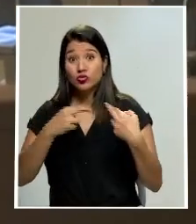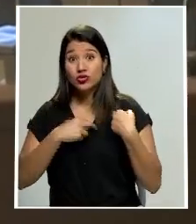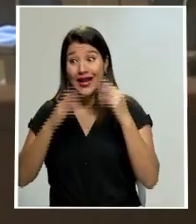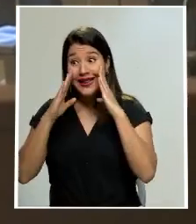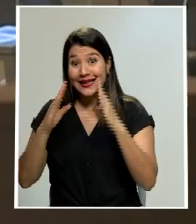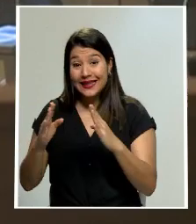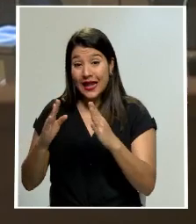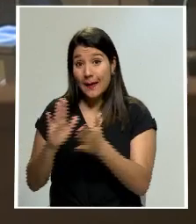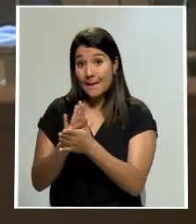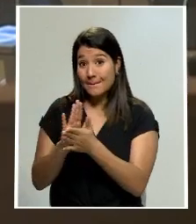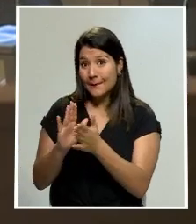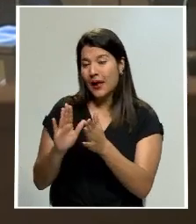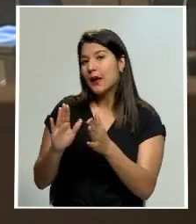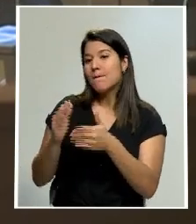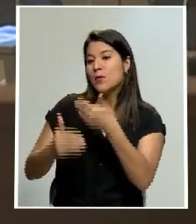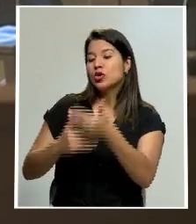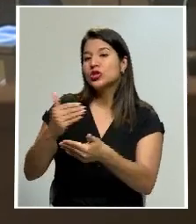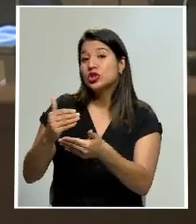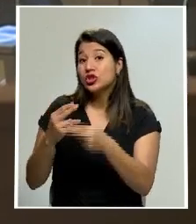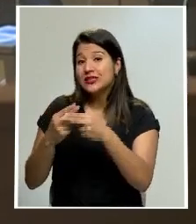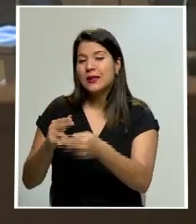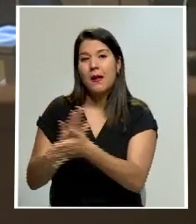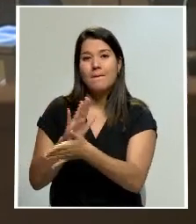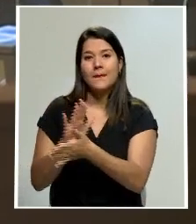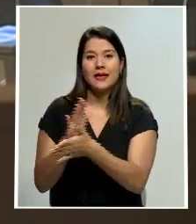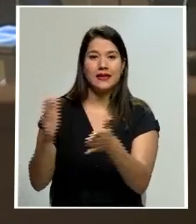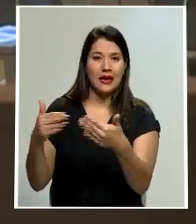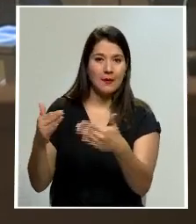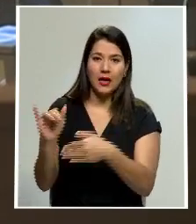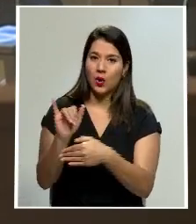cancelada a pesar de los intentos que se realizaron en el Congreso.